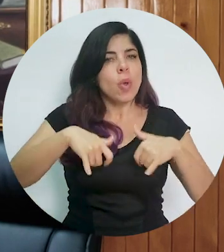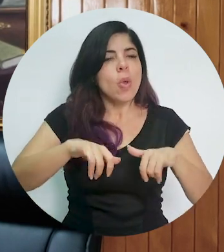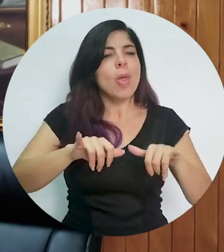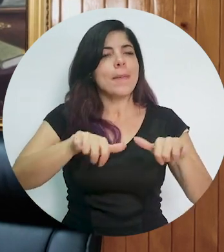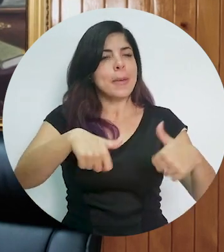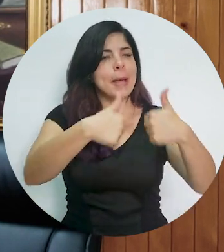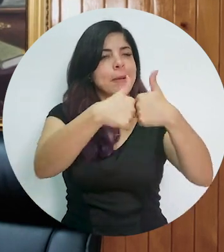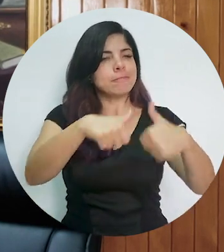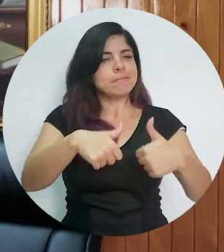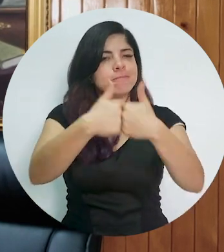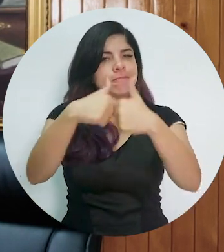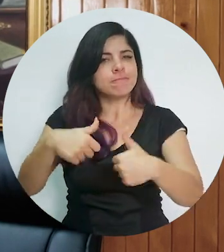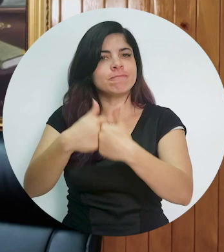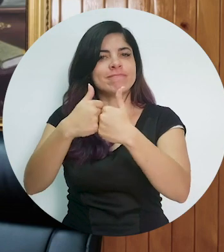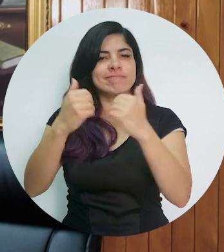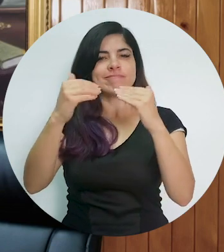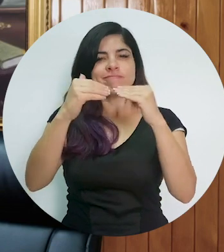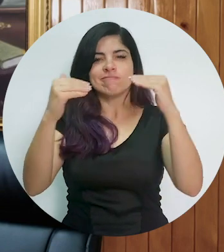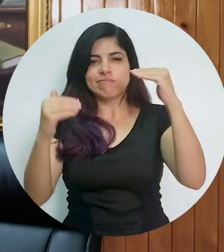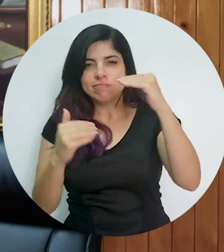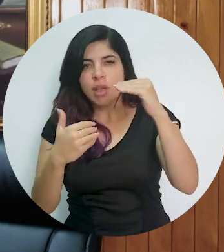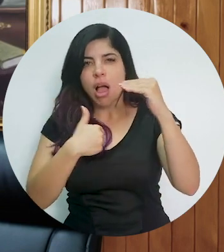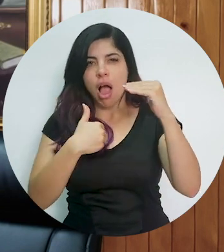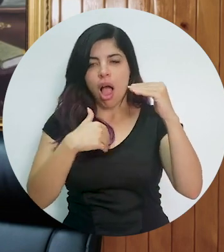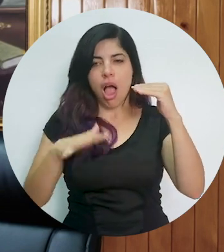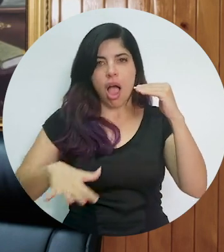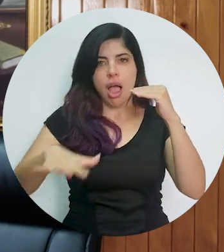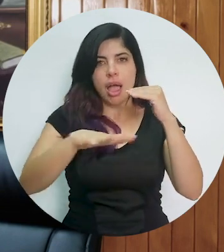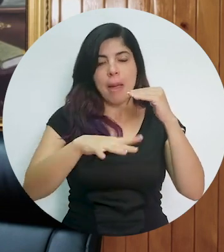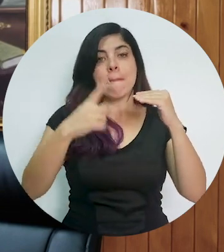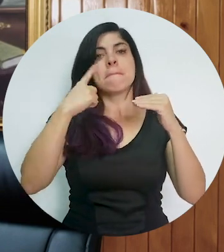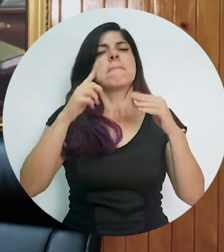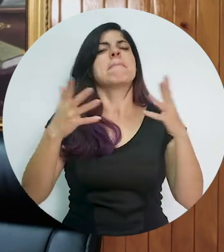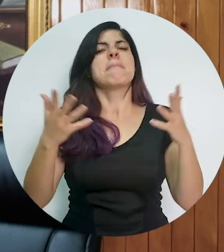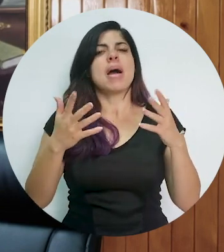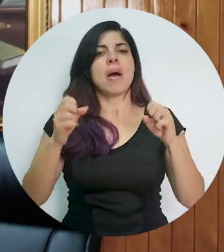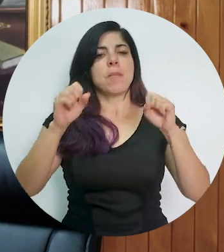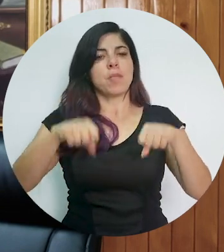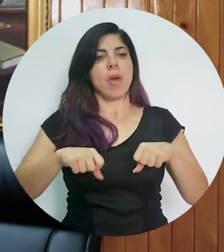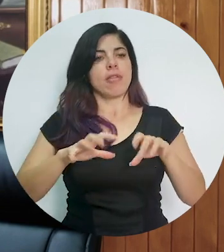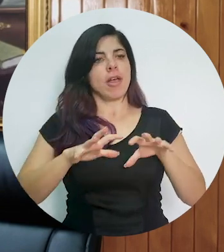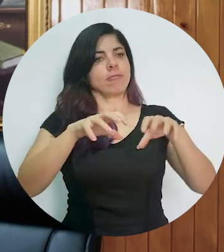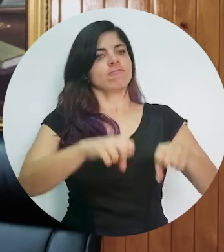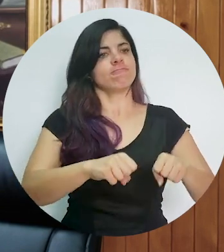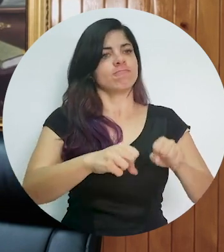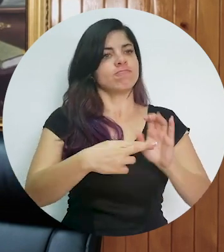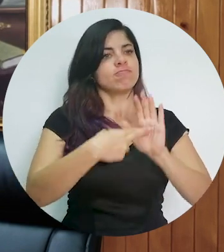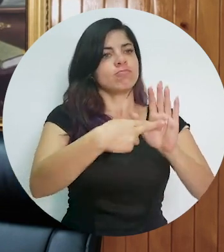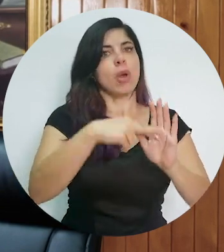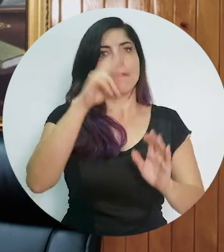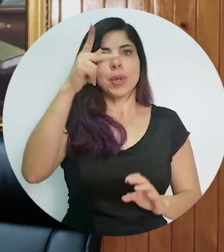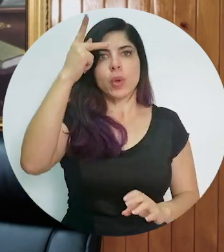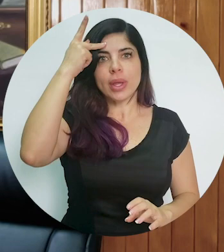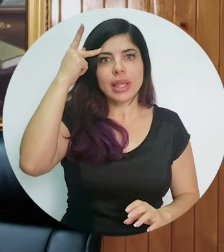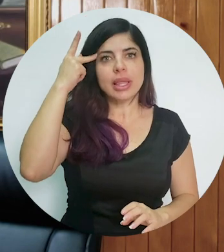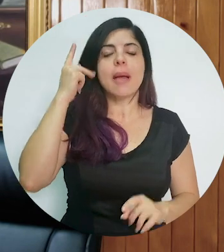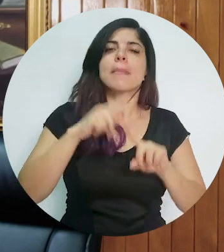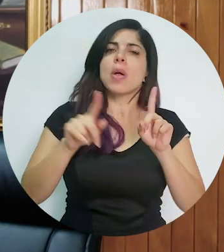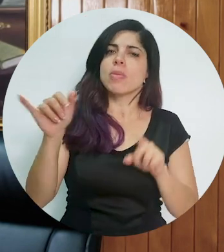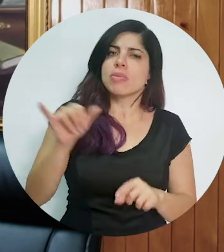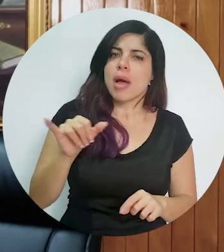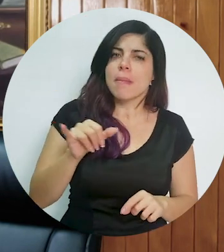diversos desafíos relativos a la desigualdad para ocupar no solamente espacios de representación política,